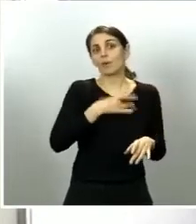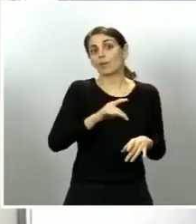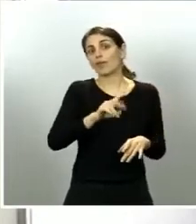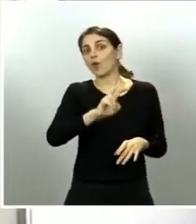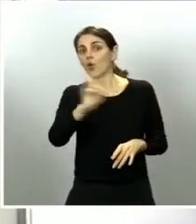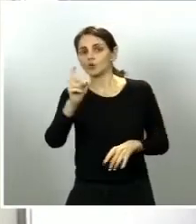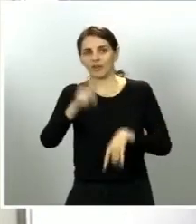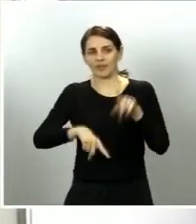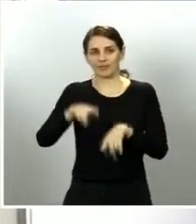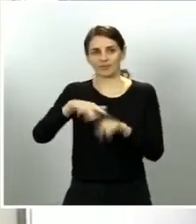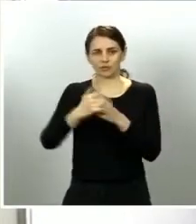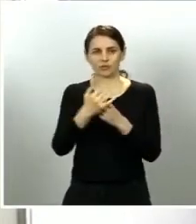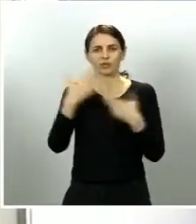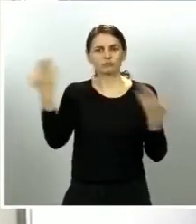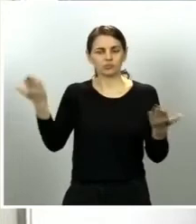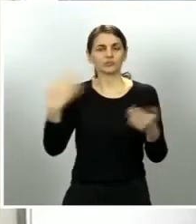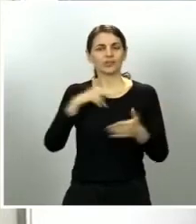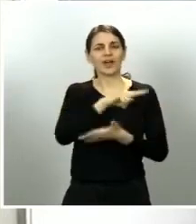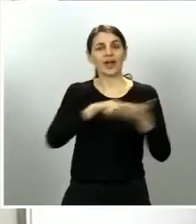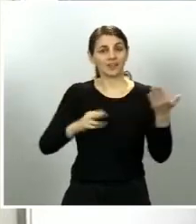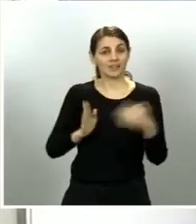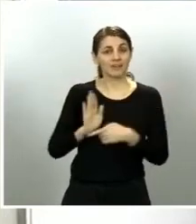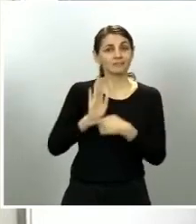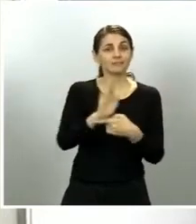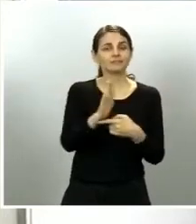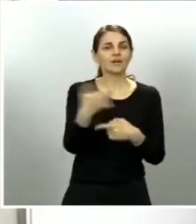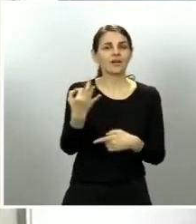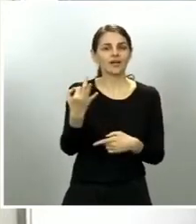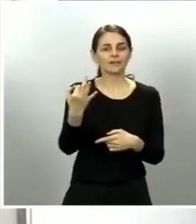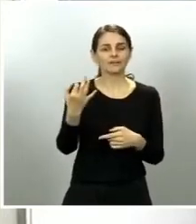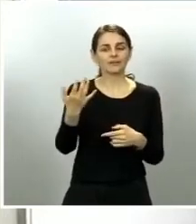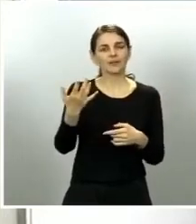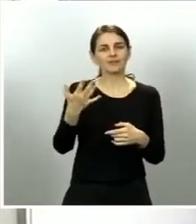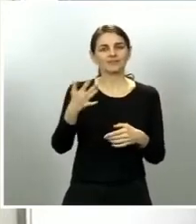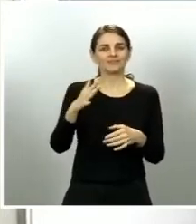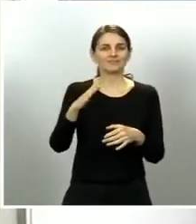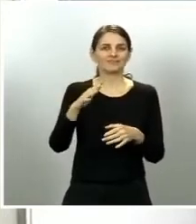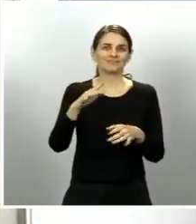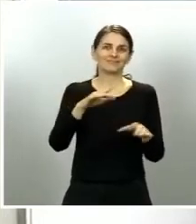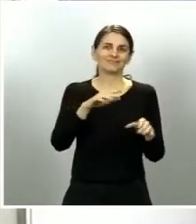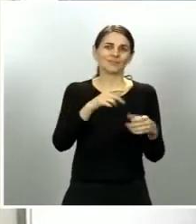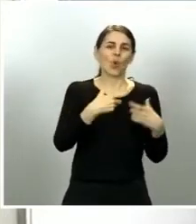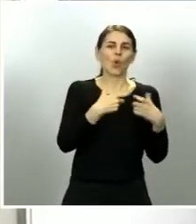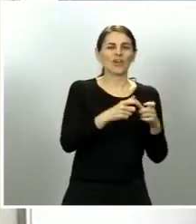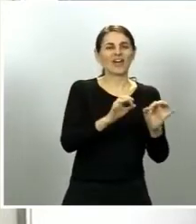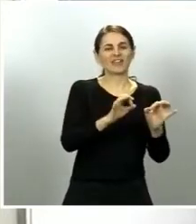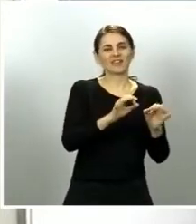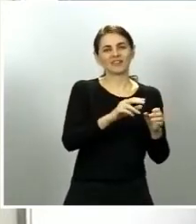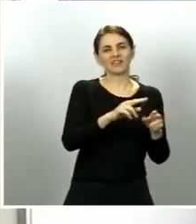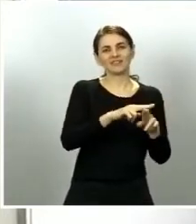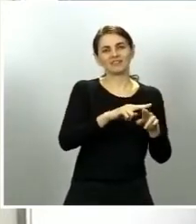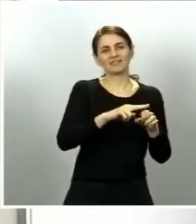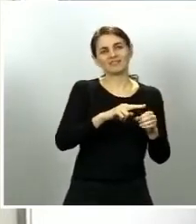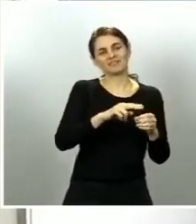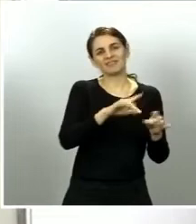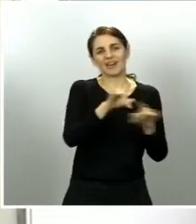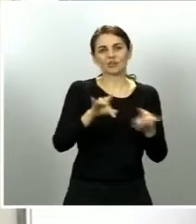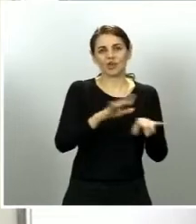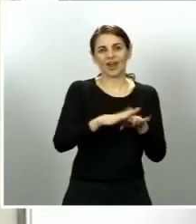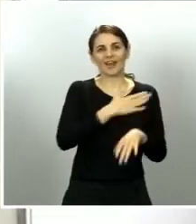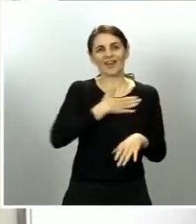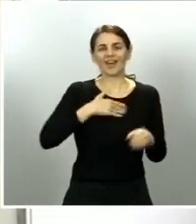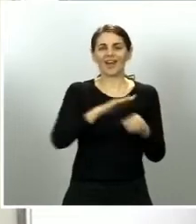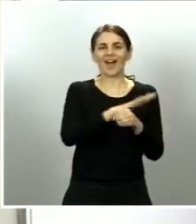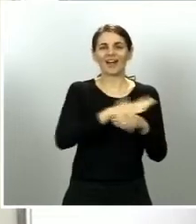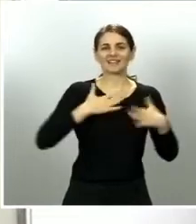Galicia es que la unidad territorial sea el área sanitaria no sé si se dan las condiciones para que el tránsito hacia